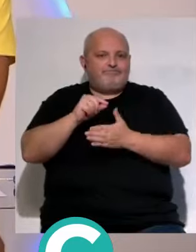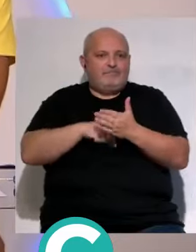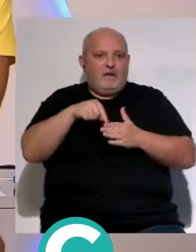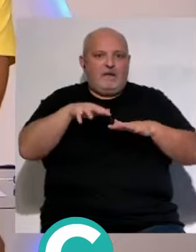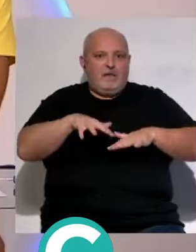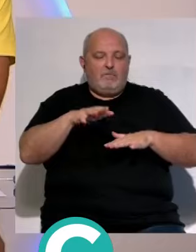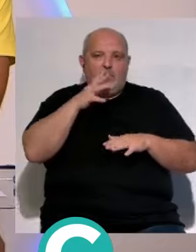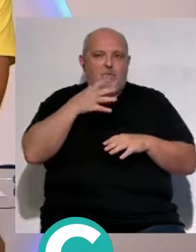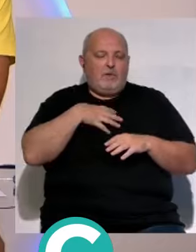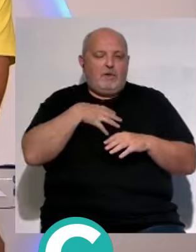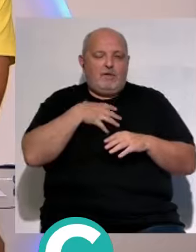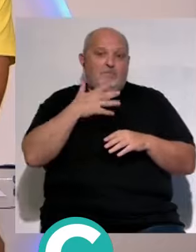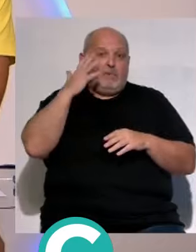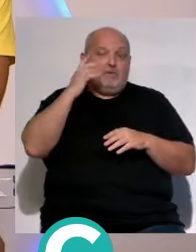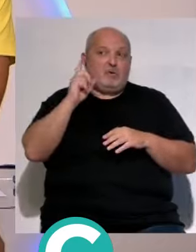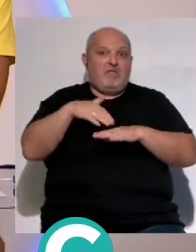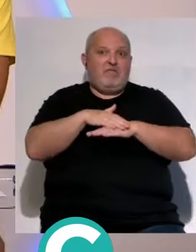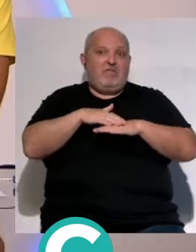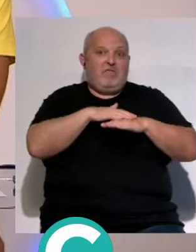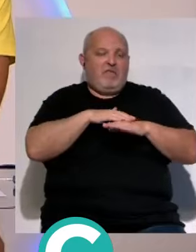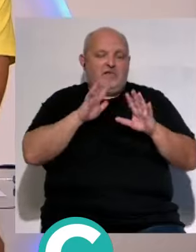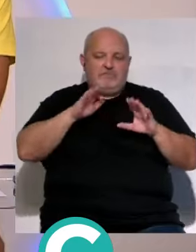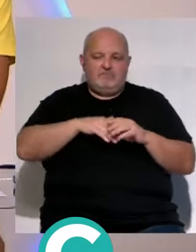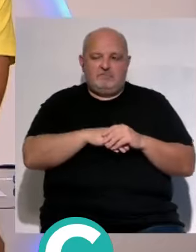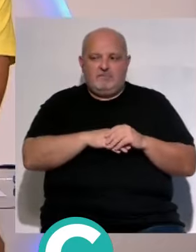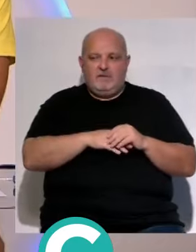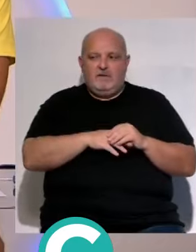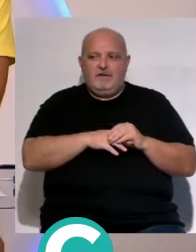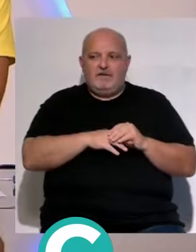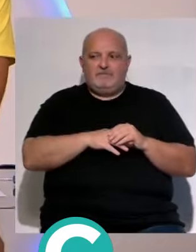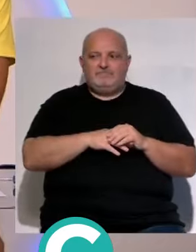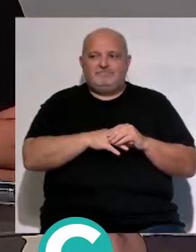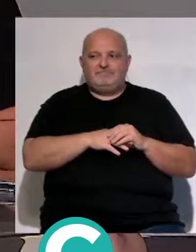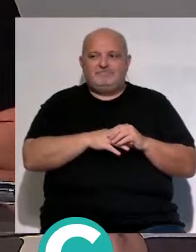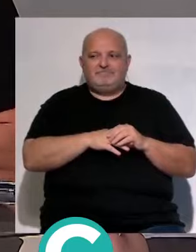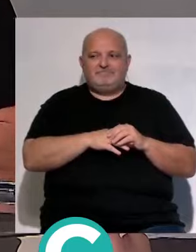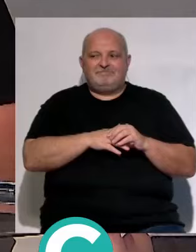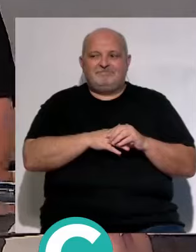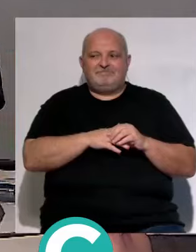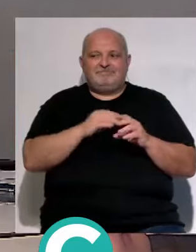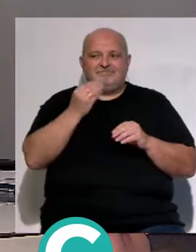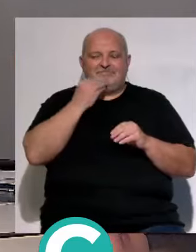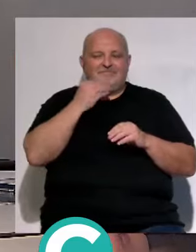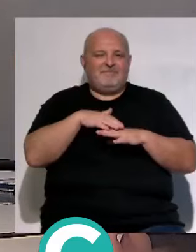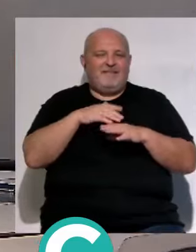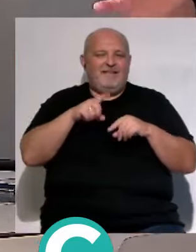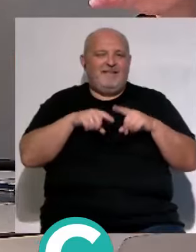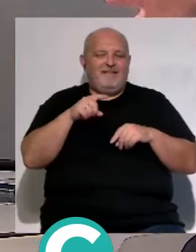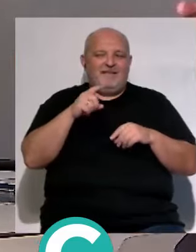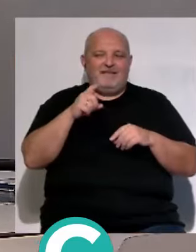que Maxi ha marcado cero goles a Masi comérselo es para un rato claro por suerte estamos cedidos